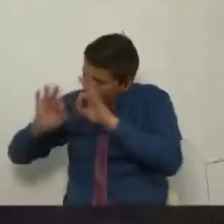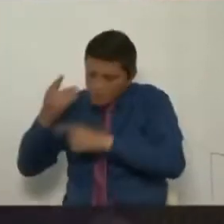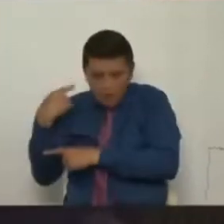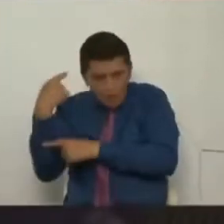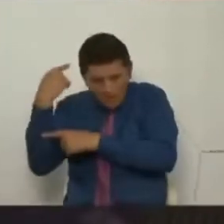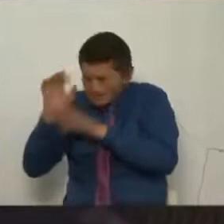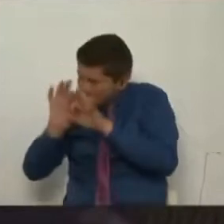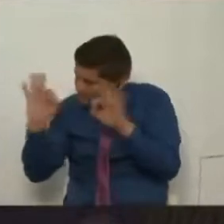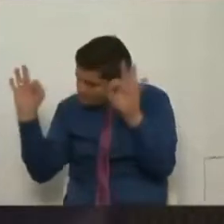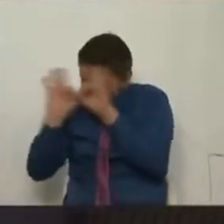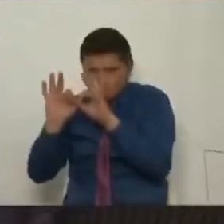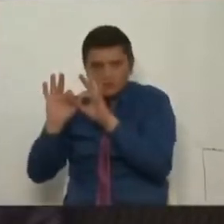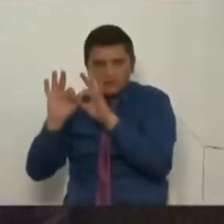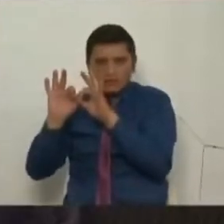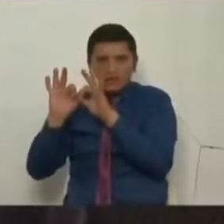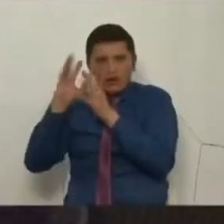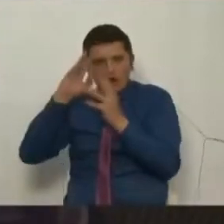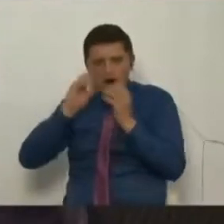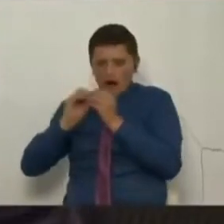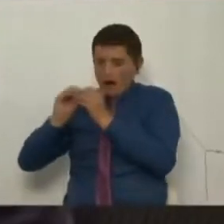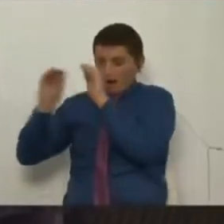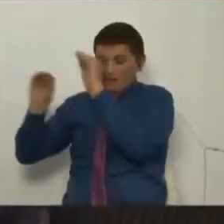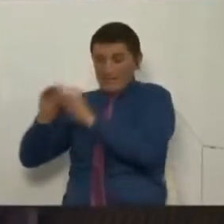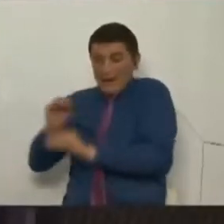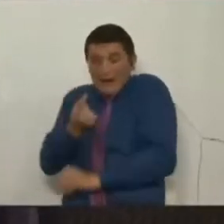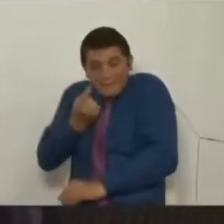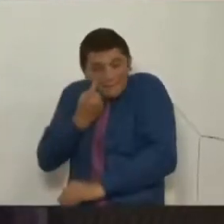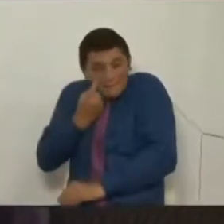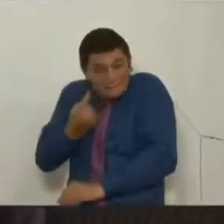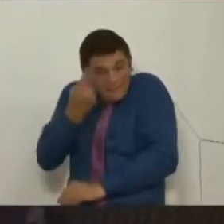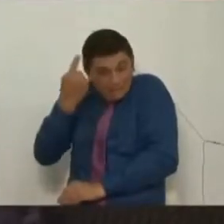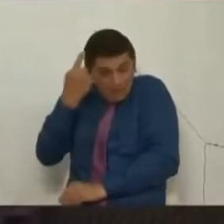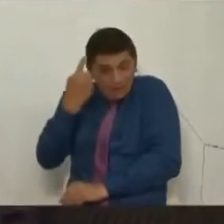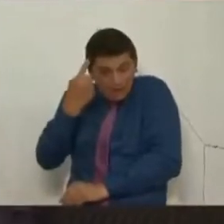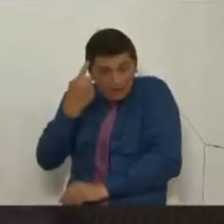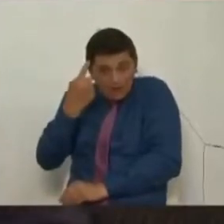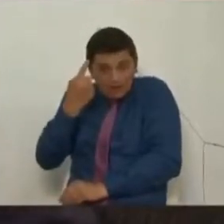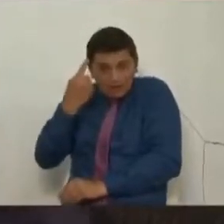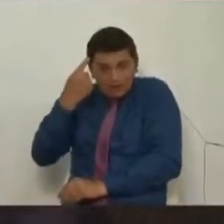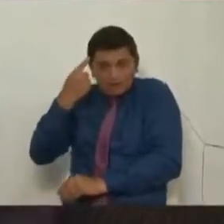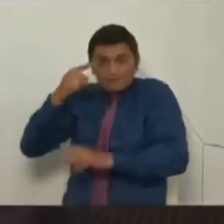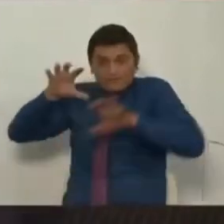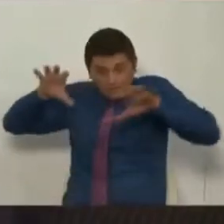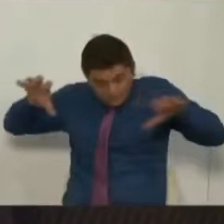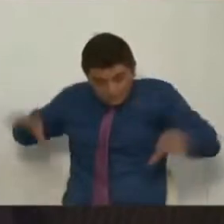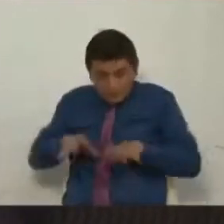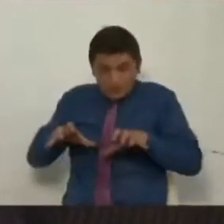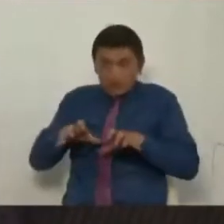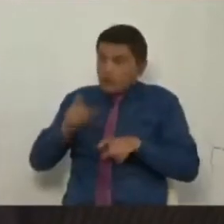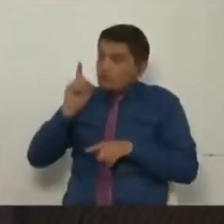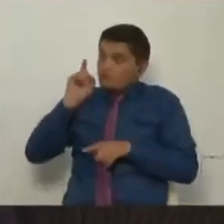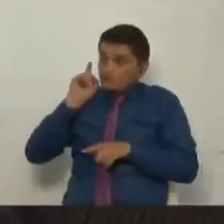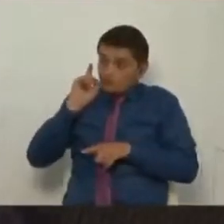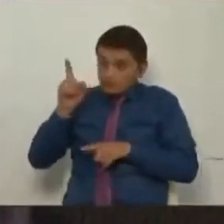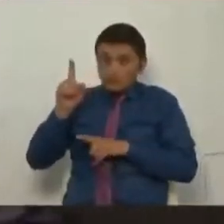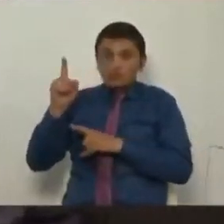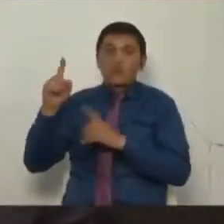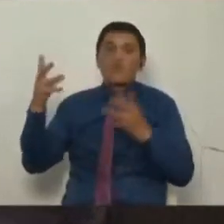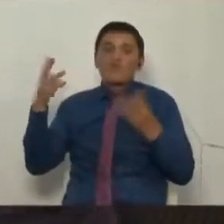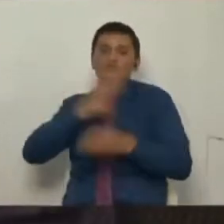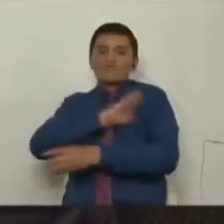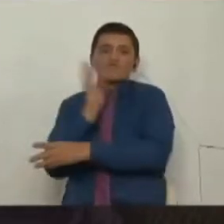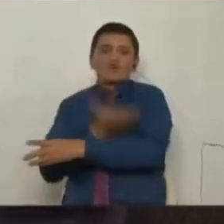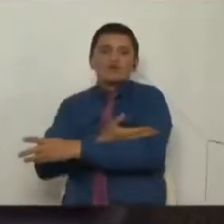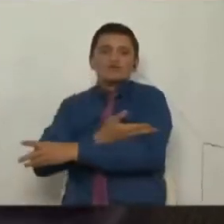que por primera vez hubiese un acto en donde las fuerzas políticas